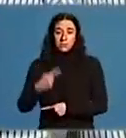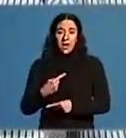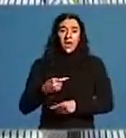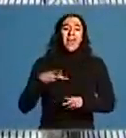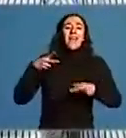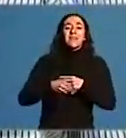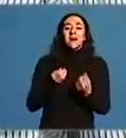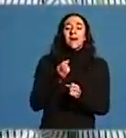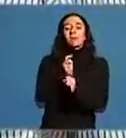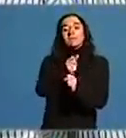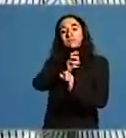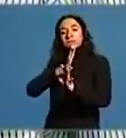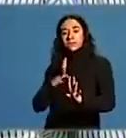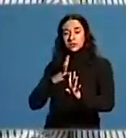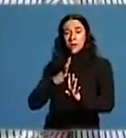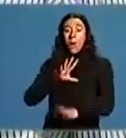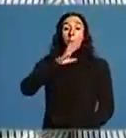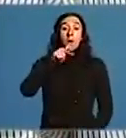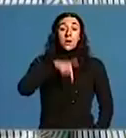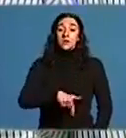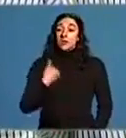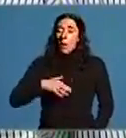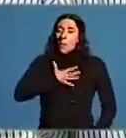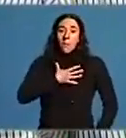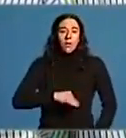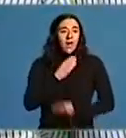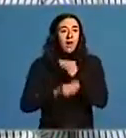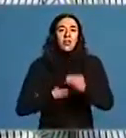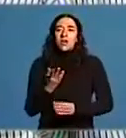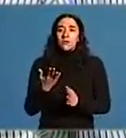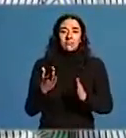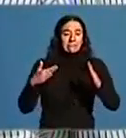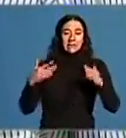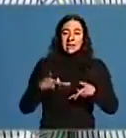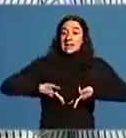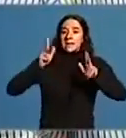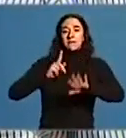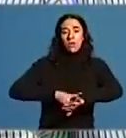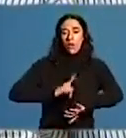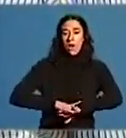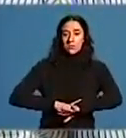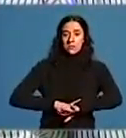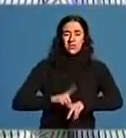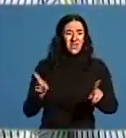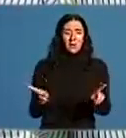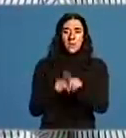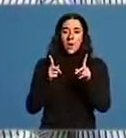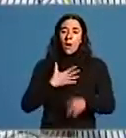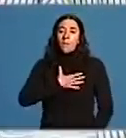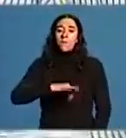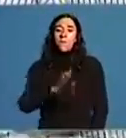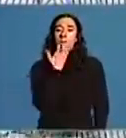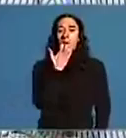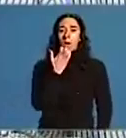cola, cosa que agora vas a poder hacer non só sem cola, sino absolutamente libre de horarios. O sea, podes poder sacar